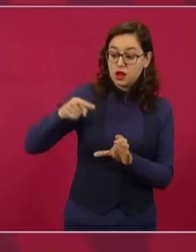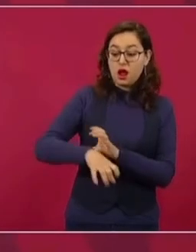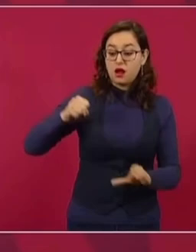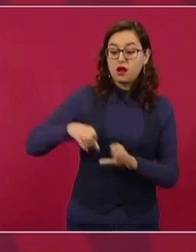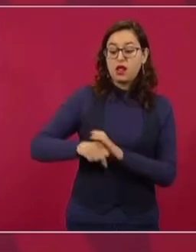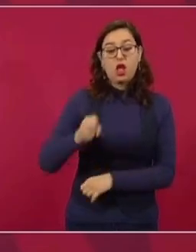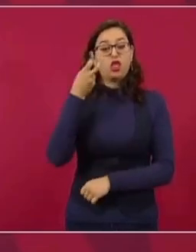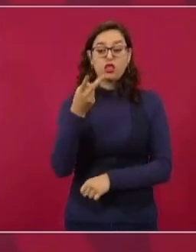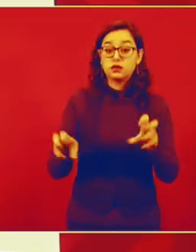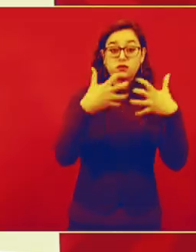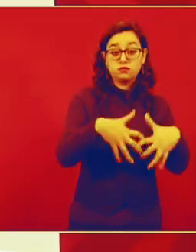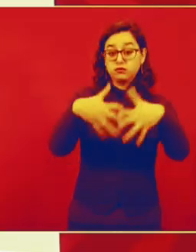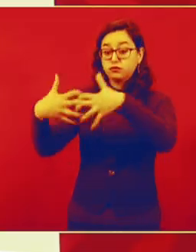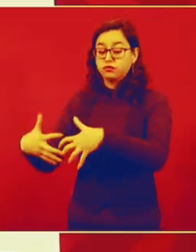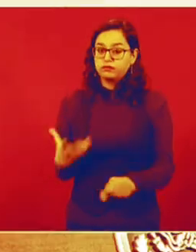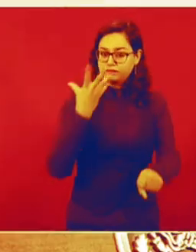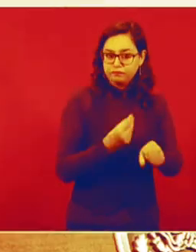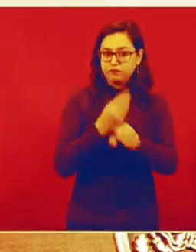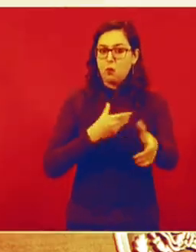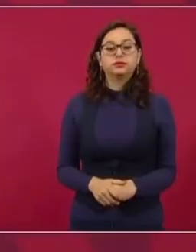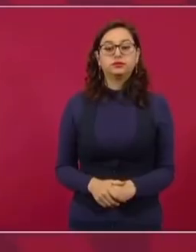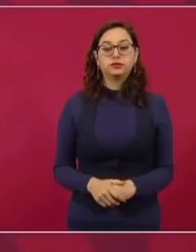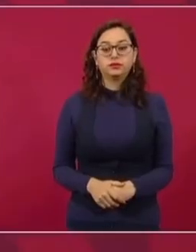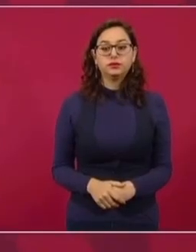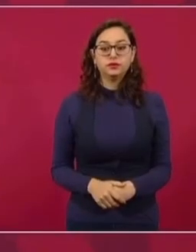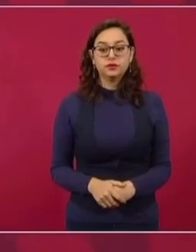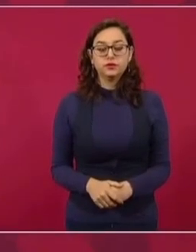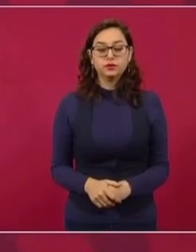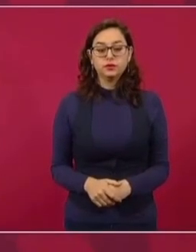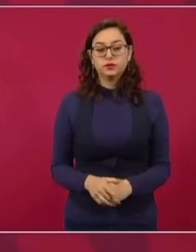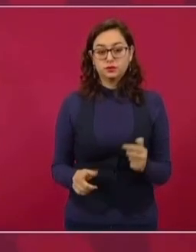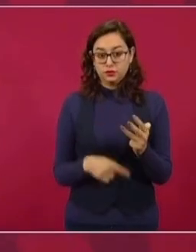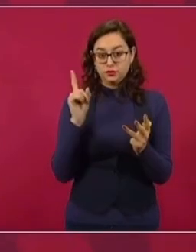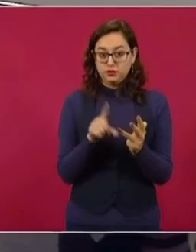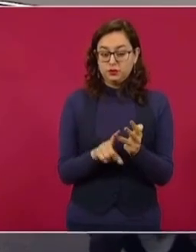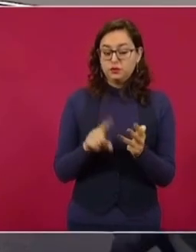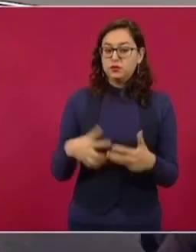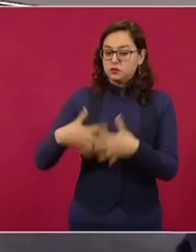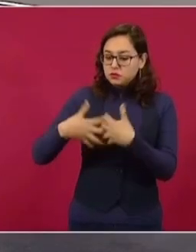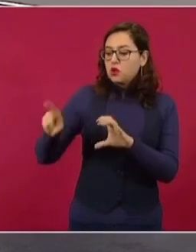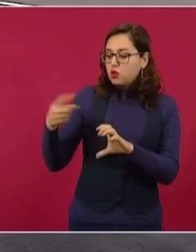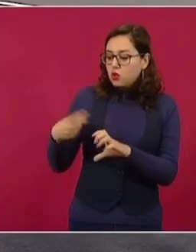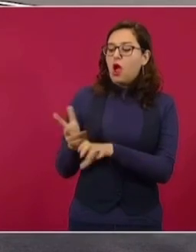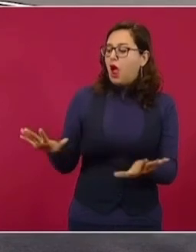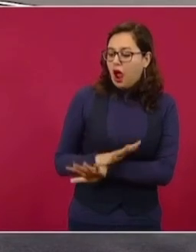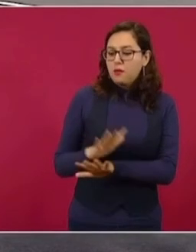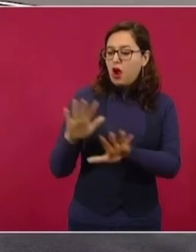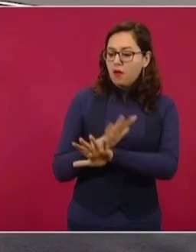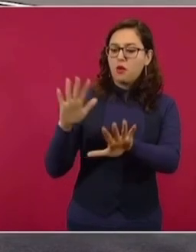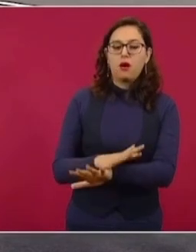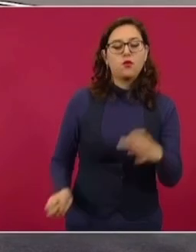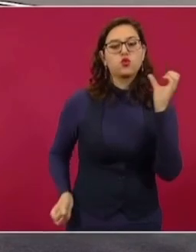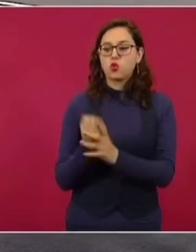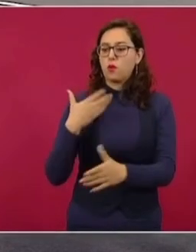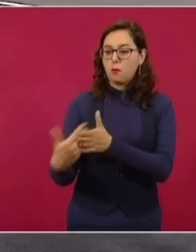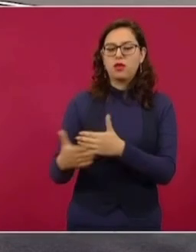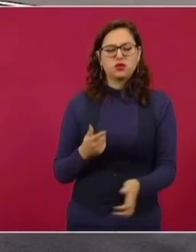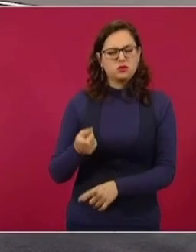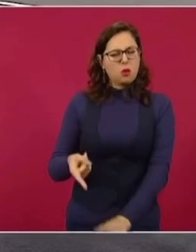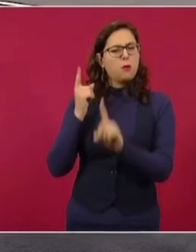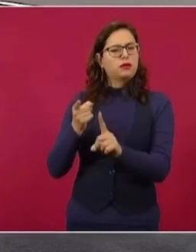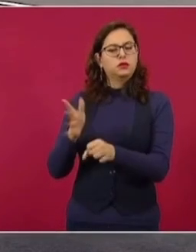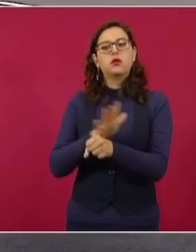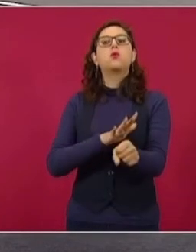Estamos modernizando que no se habían hecho las refinerías para no contaminar. Estamos cambiando turbinas para producir más energía